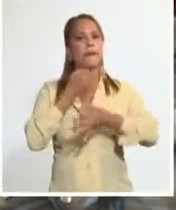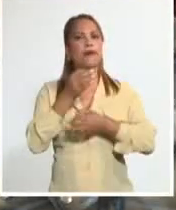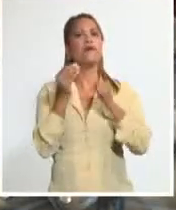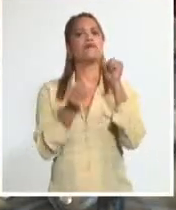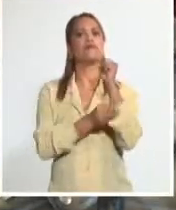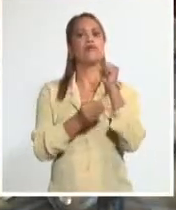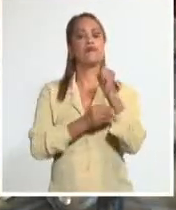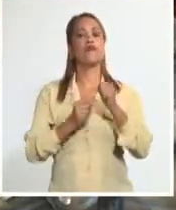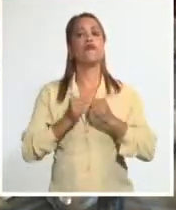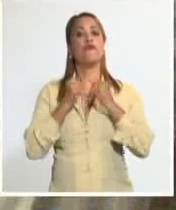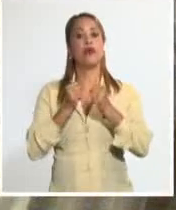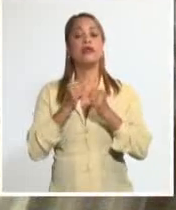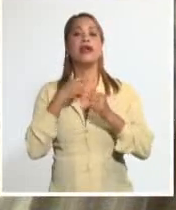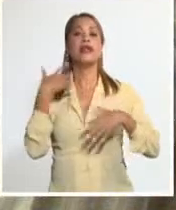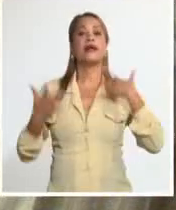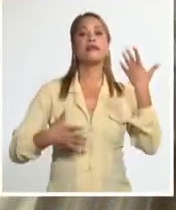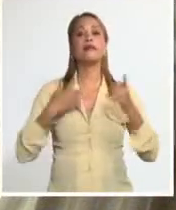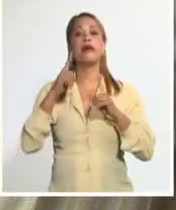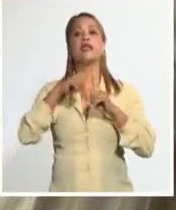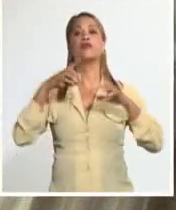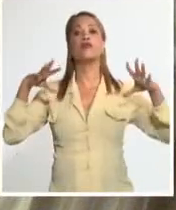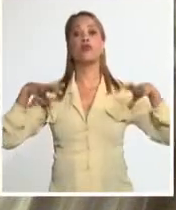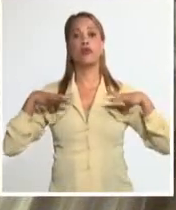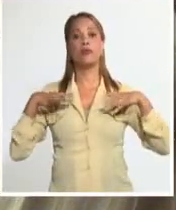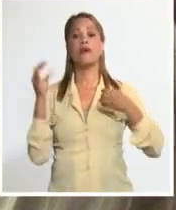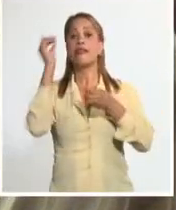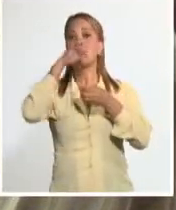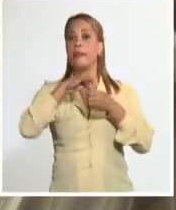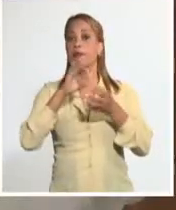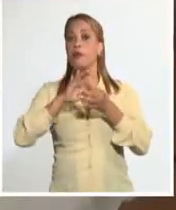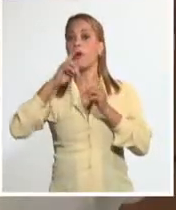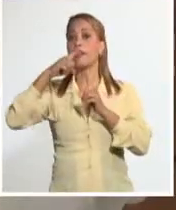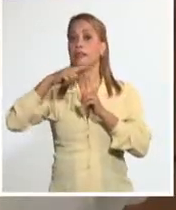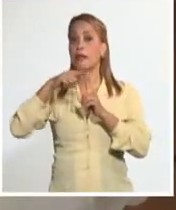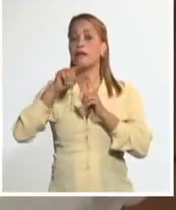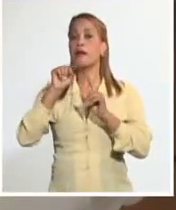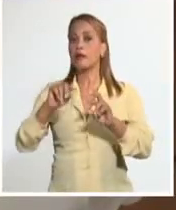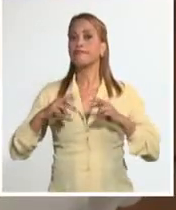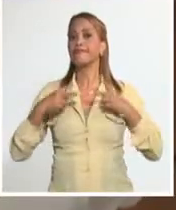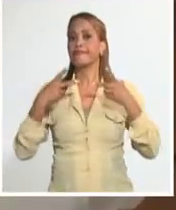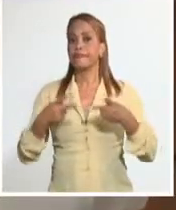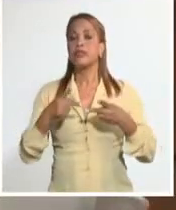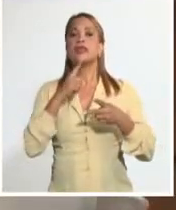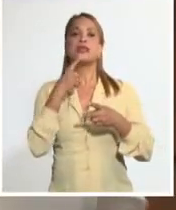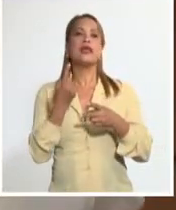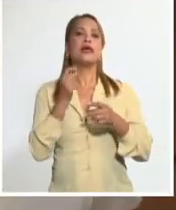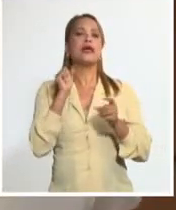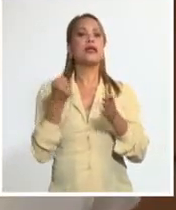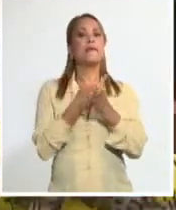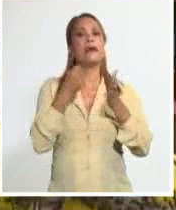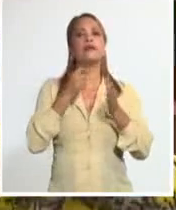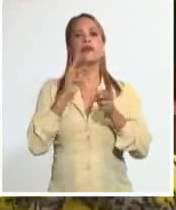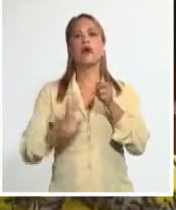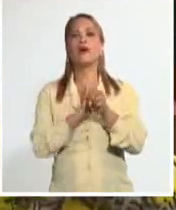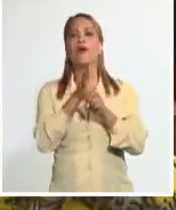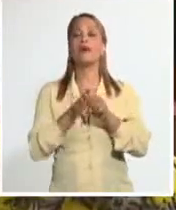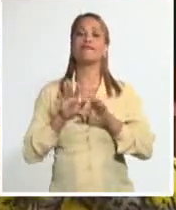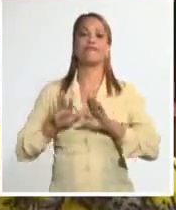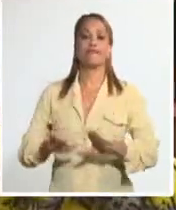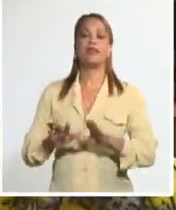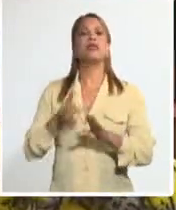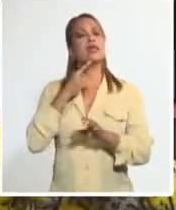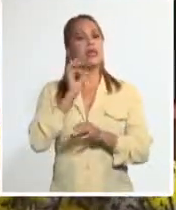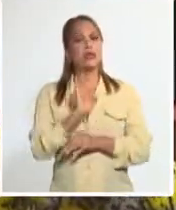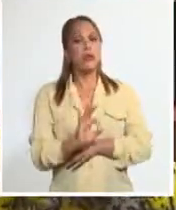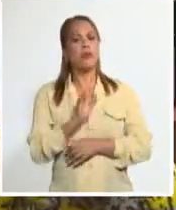la actividad turística en el territorio que ha registrado una ralentización a raíz del impacto de la COVID-19. En ese